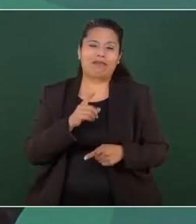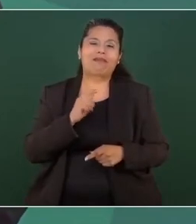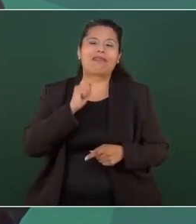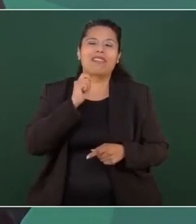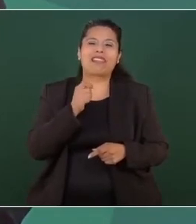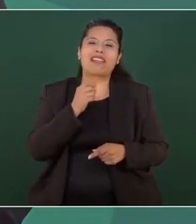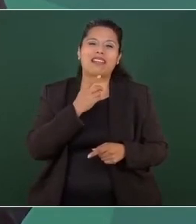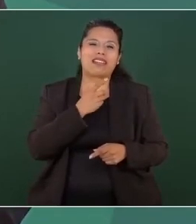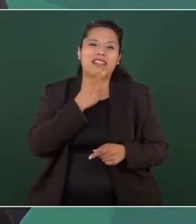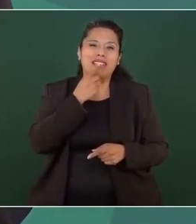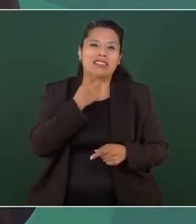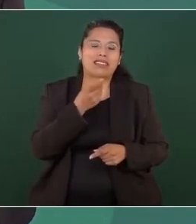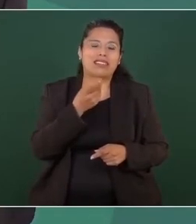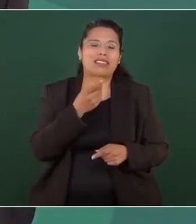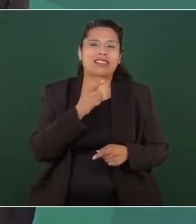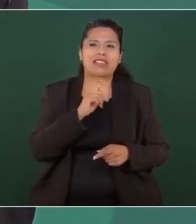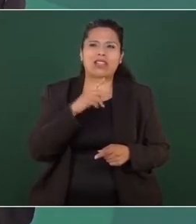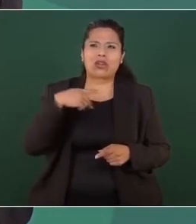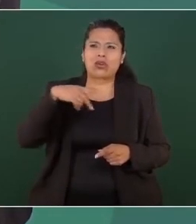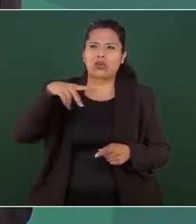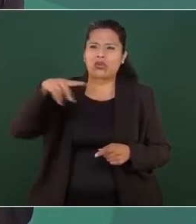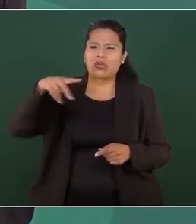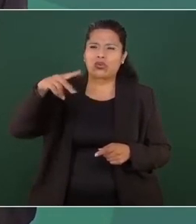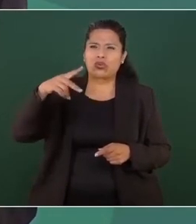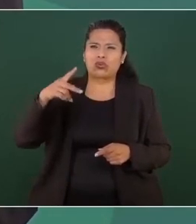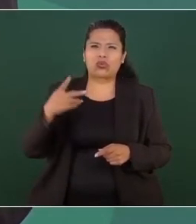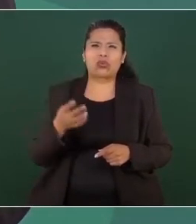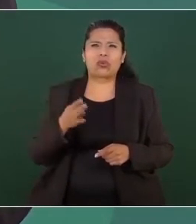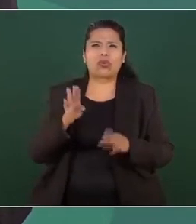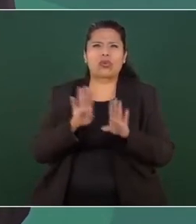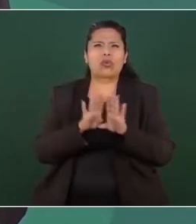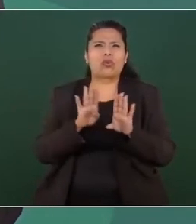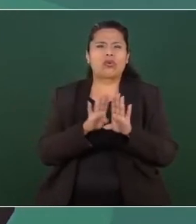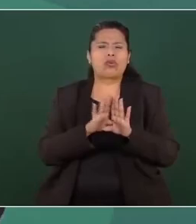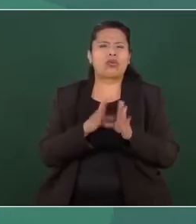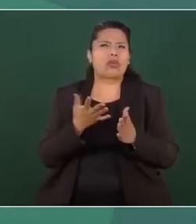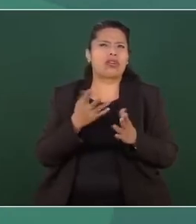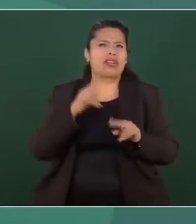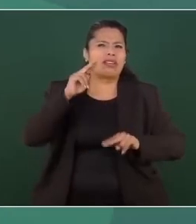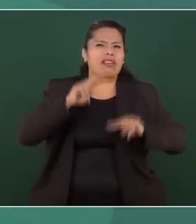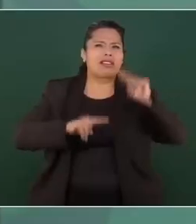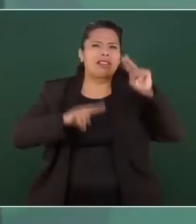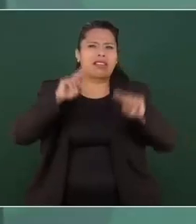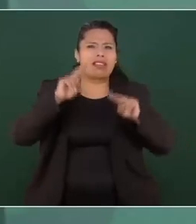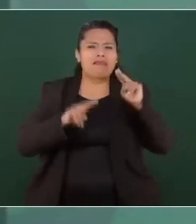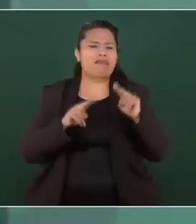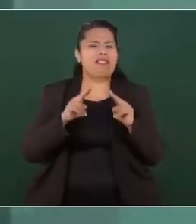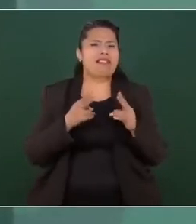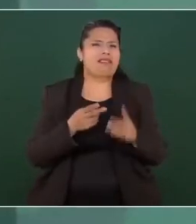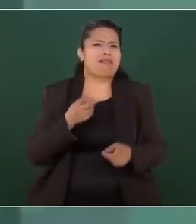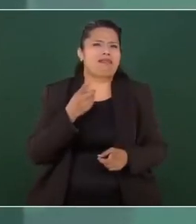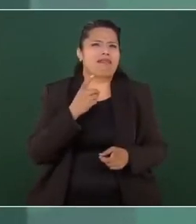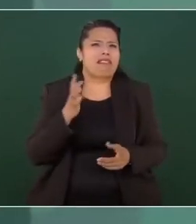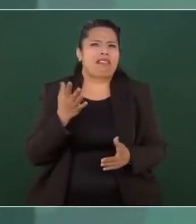su nivel de cretinismo,